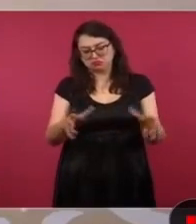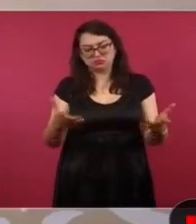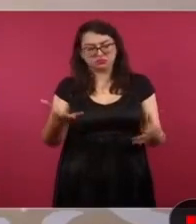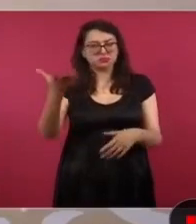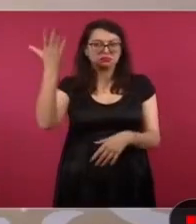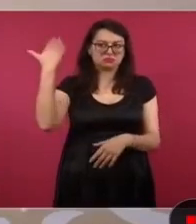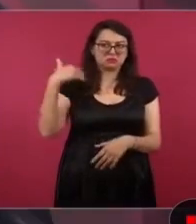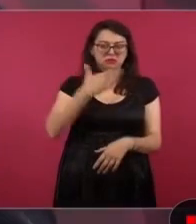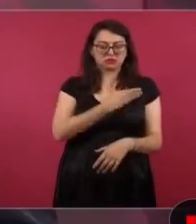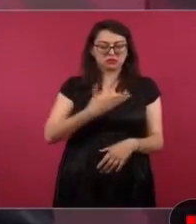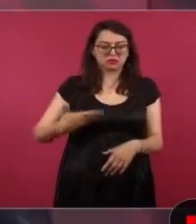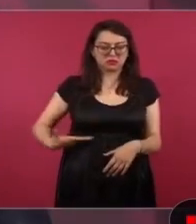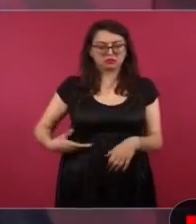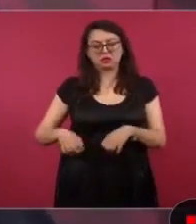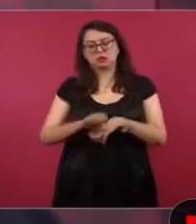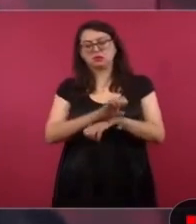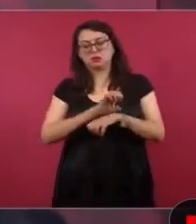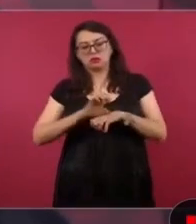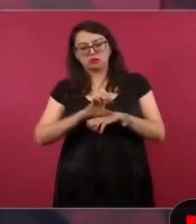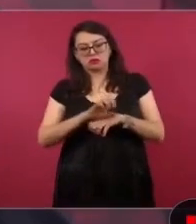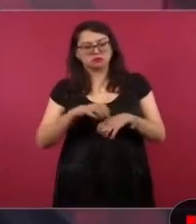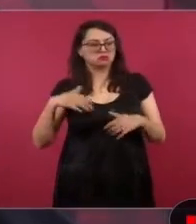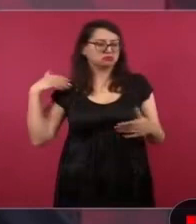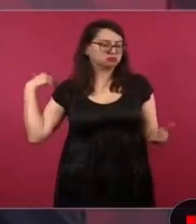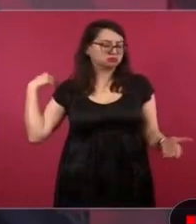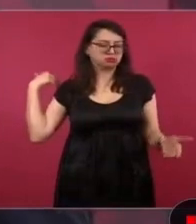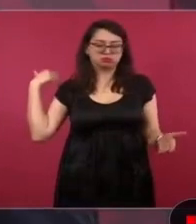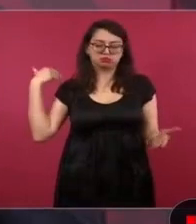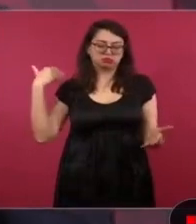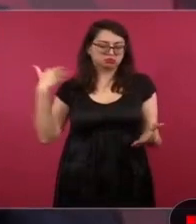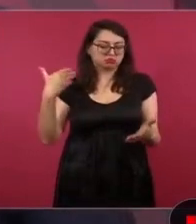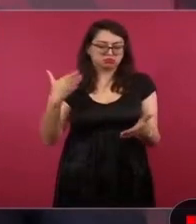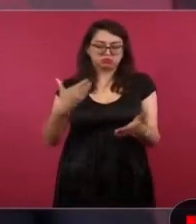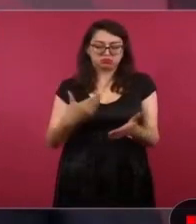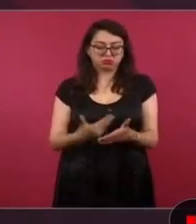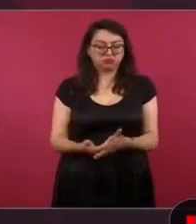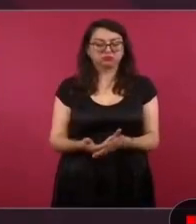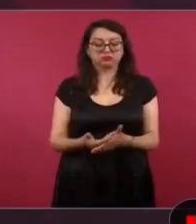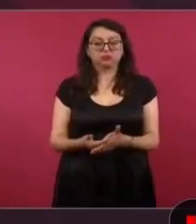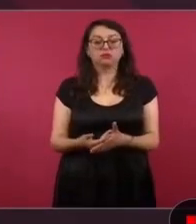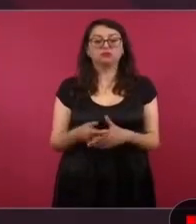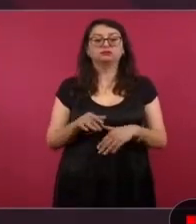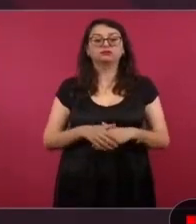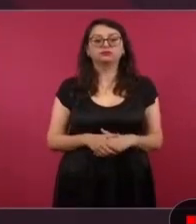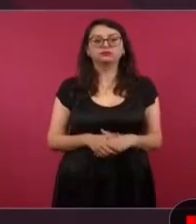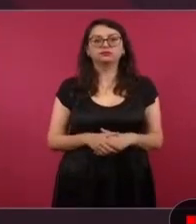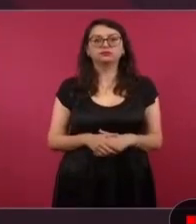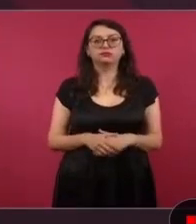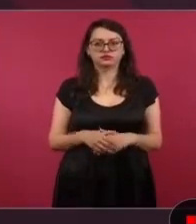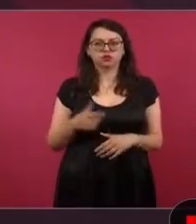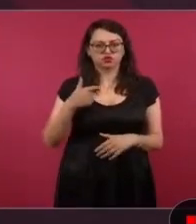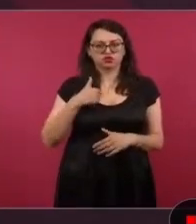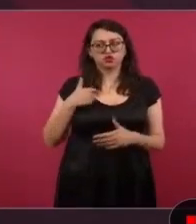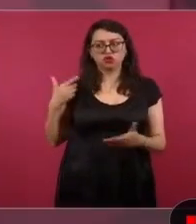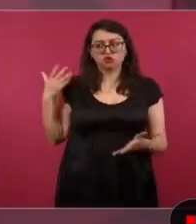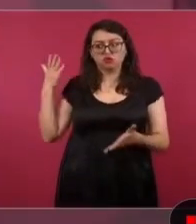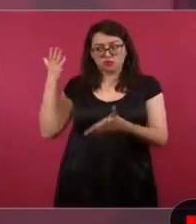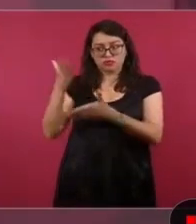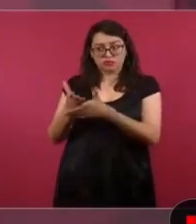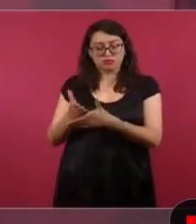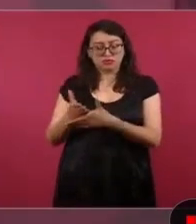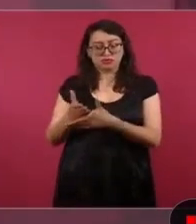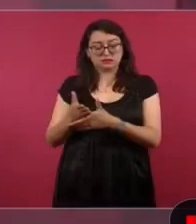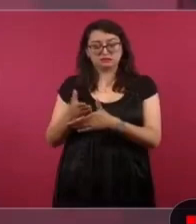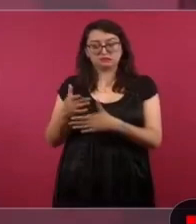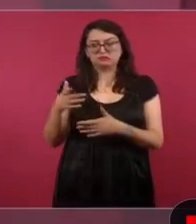por allá después en Quito y tengo que reconocer que